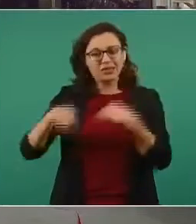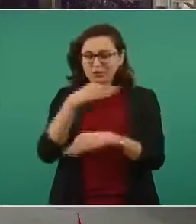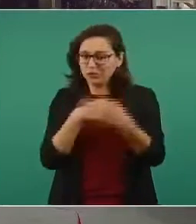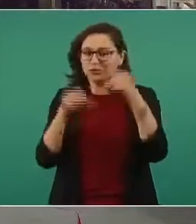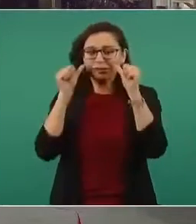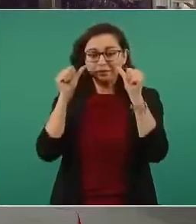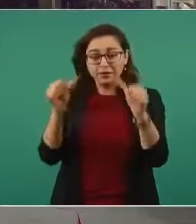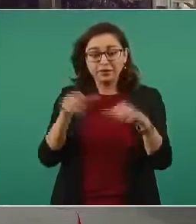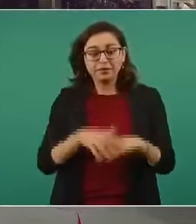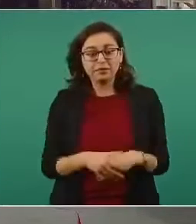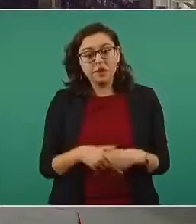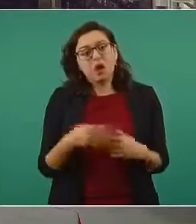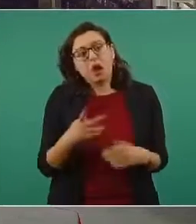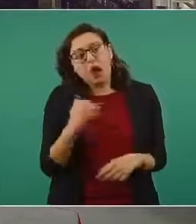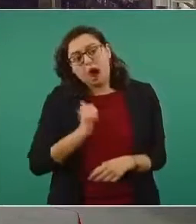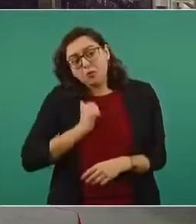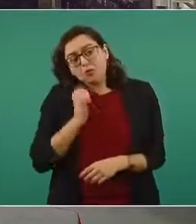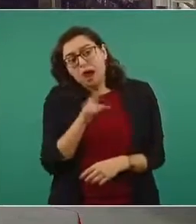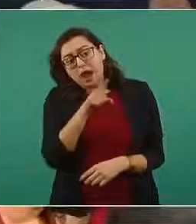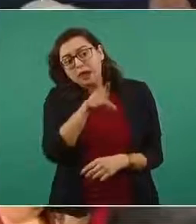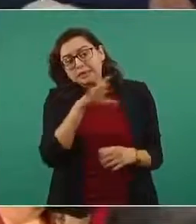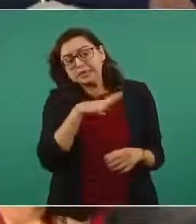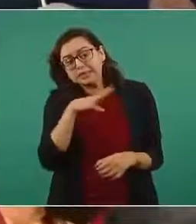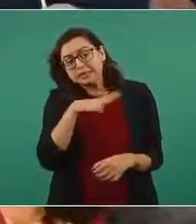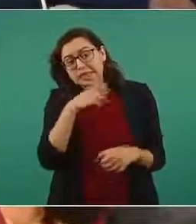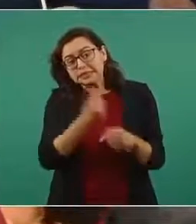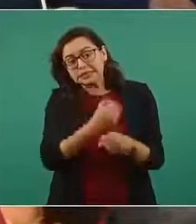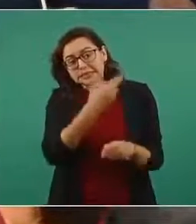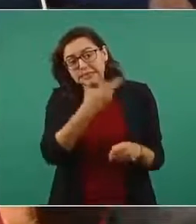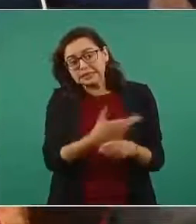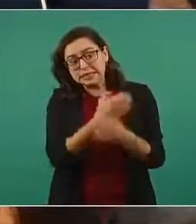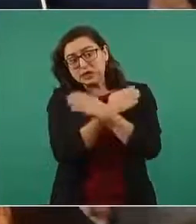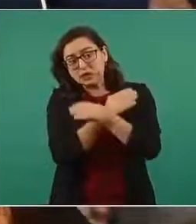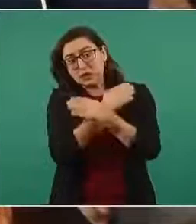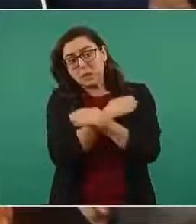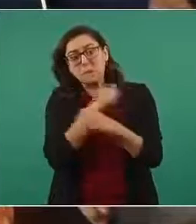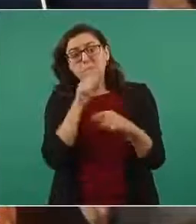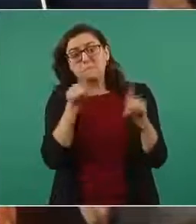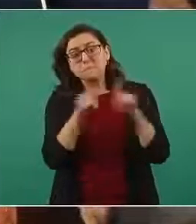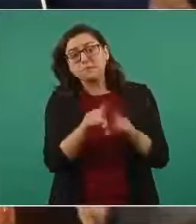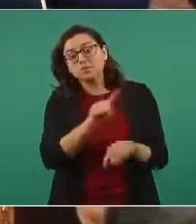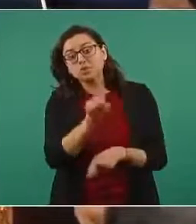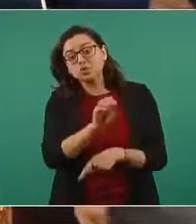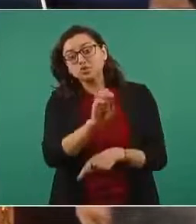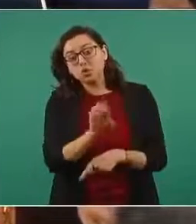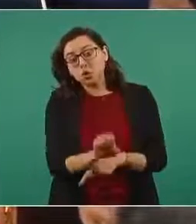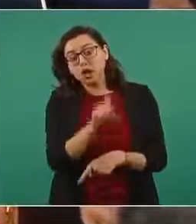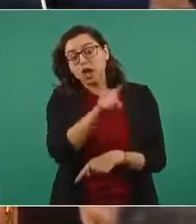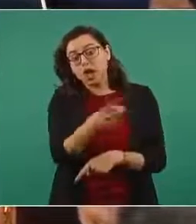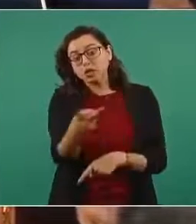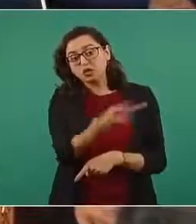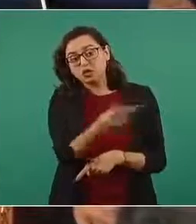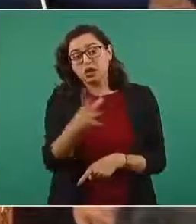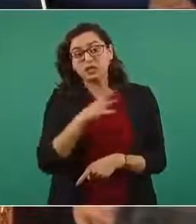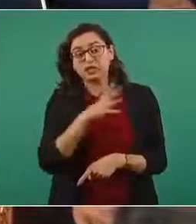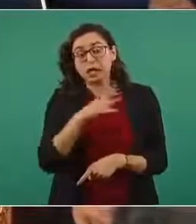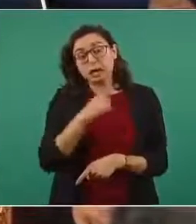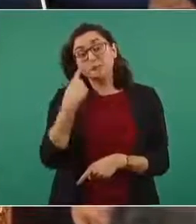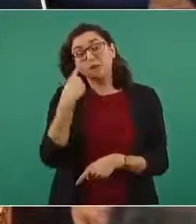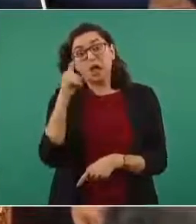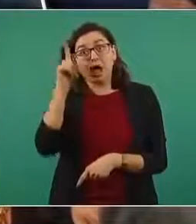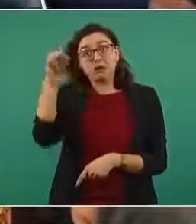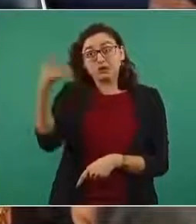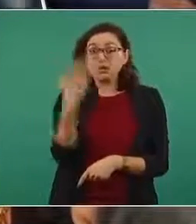ahorita aprovechando que está la secretaria de educación y está también Zoe Robledo del IMSS hay en Sonora